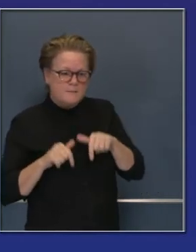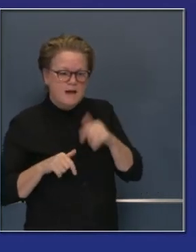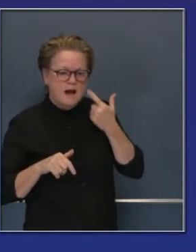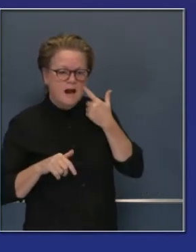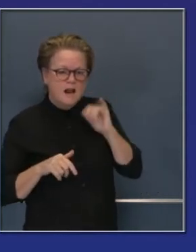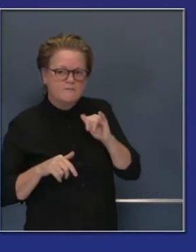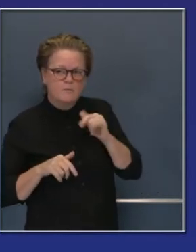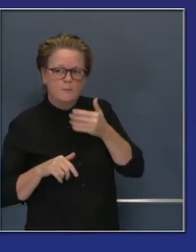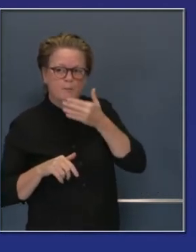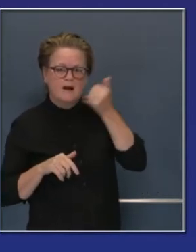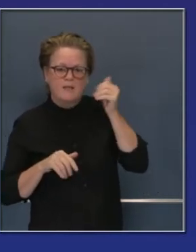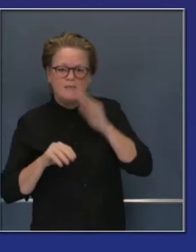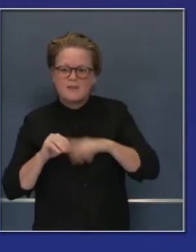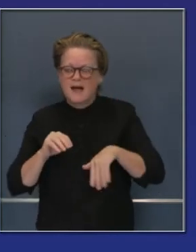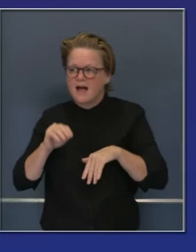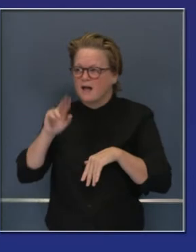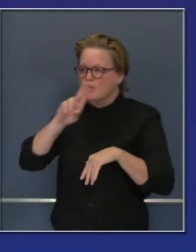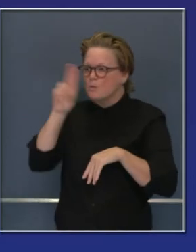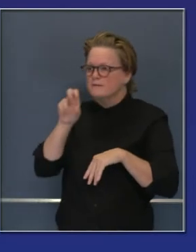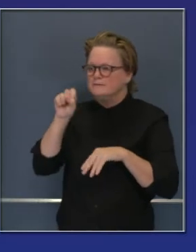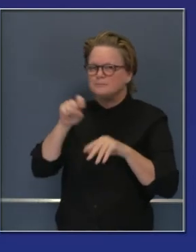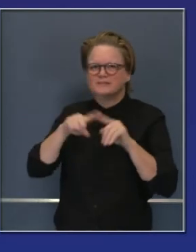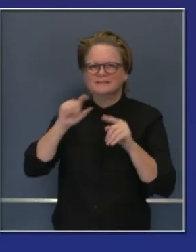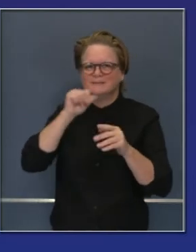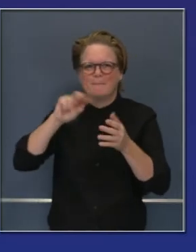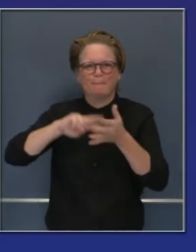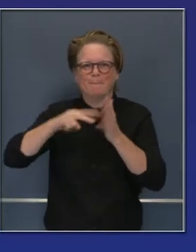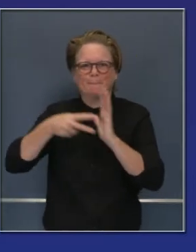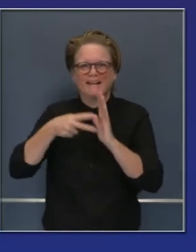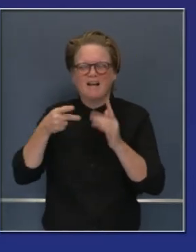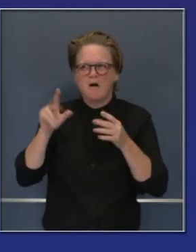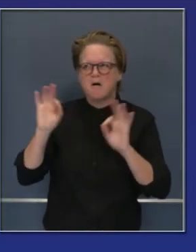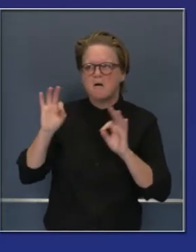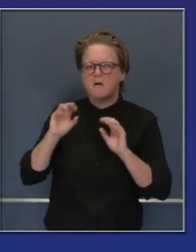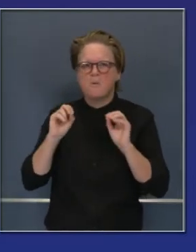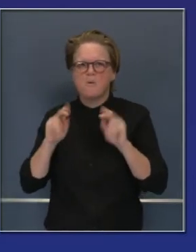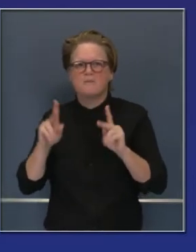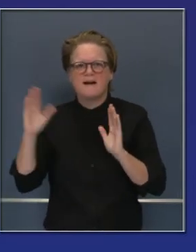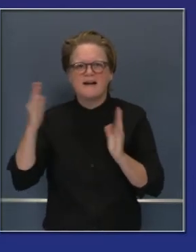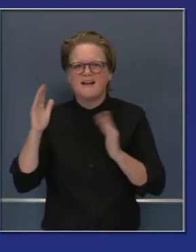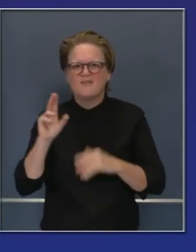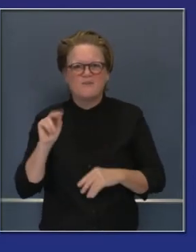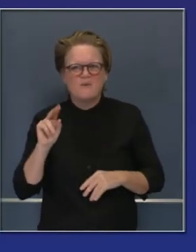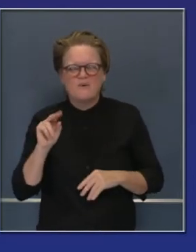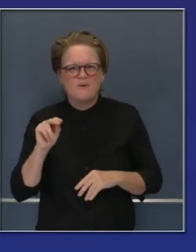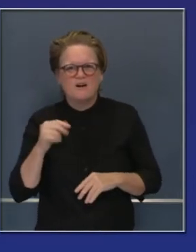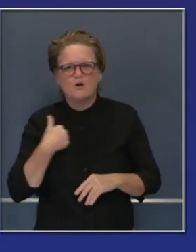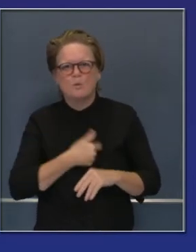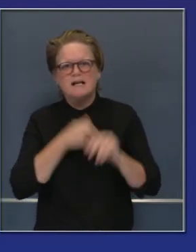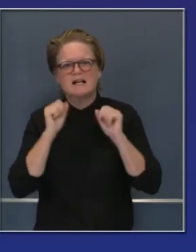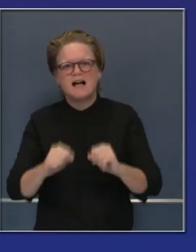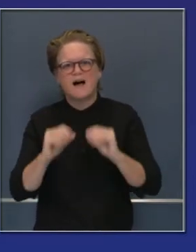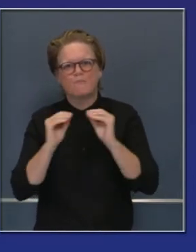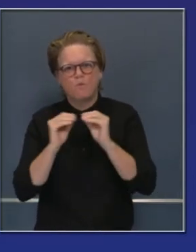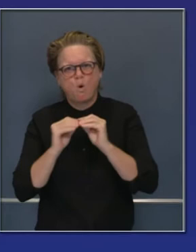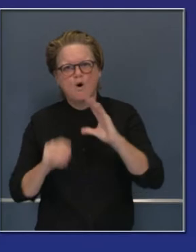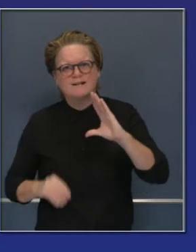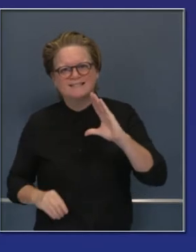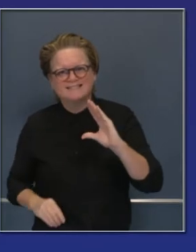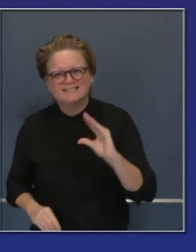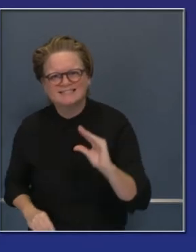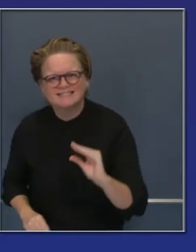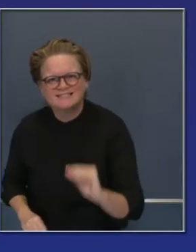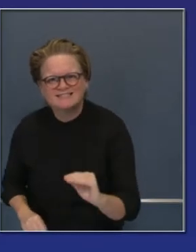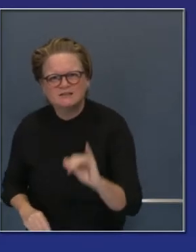aunque estamos al menor del promedio nacional, no nos comparamos a eso. Porque podemos lograr más. Y ustedes han logrado más. Hemos